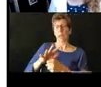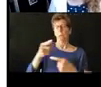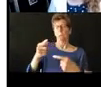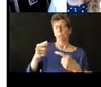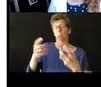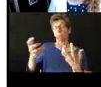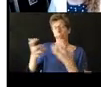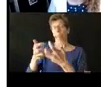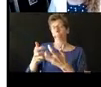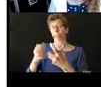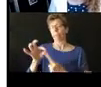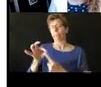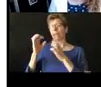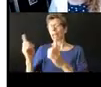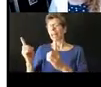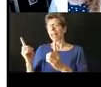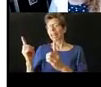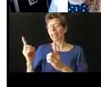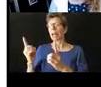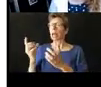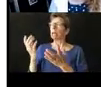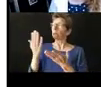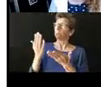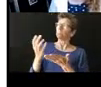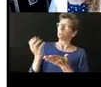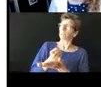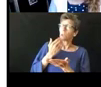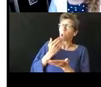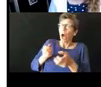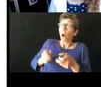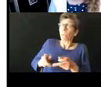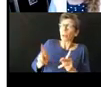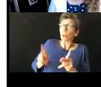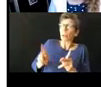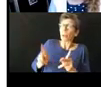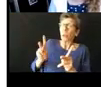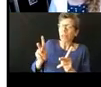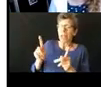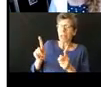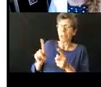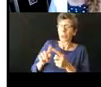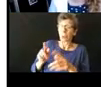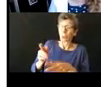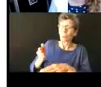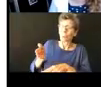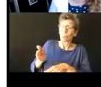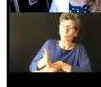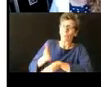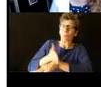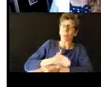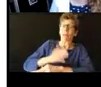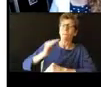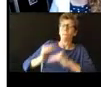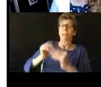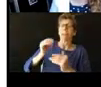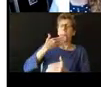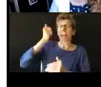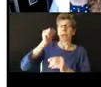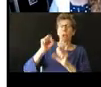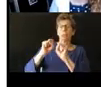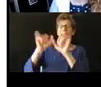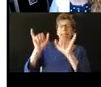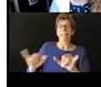no siempre las cosas funcionan para nuestros estudiantes pero esperemos que podamos construir un sistema que sea más